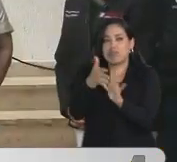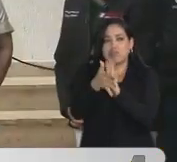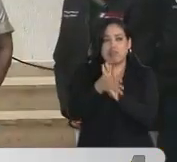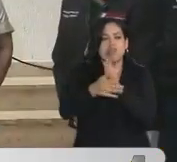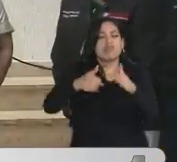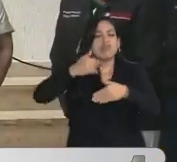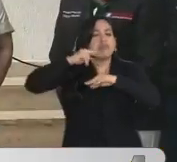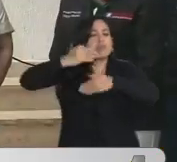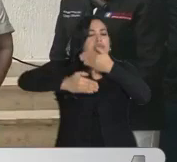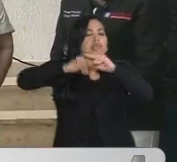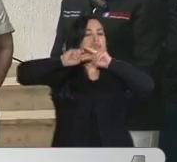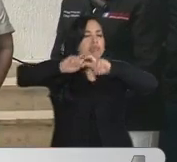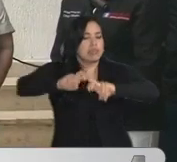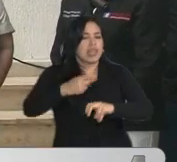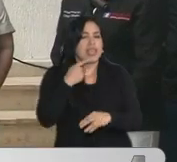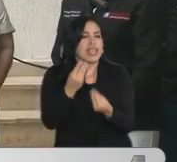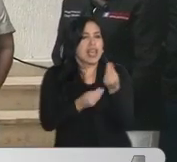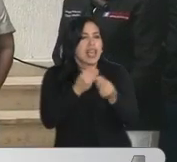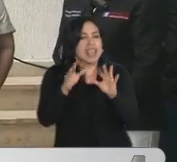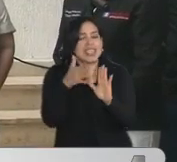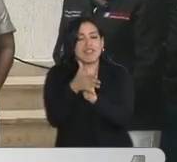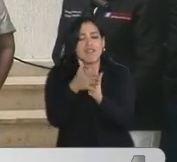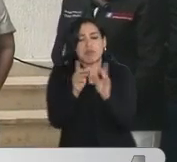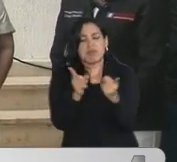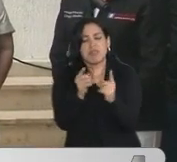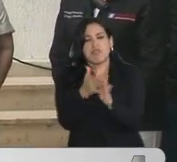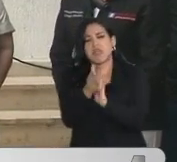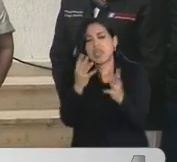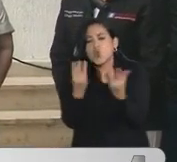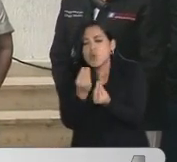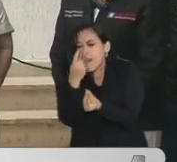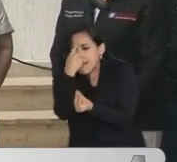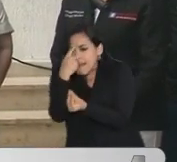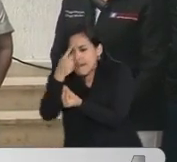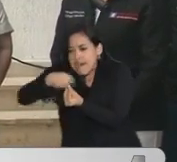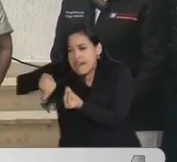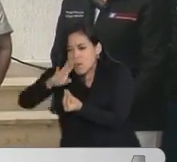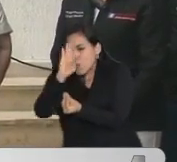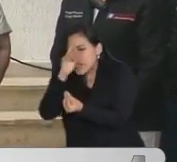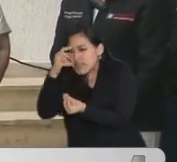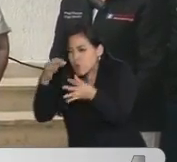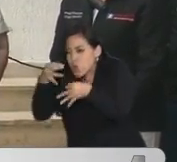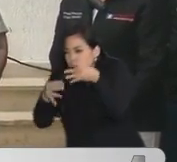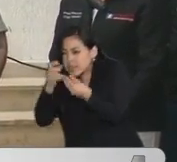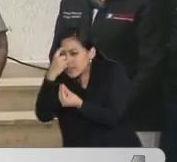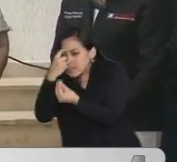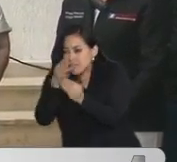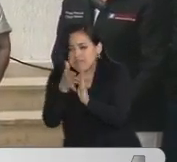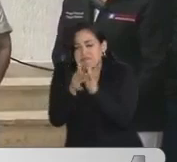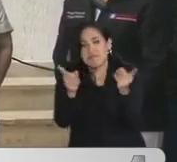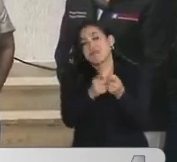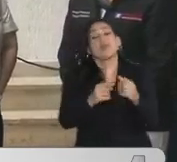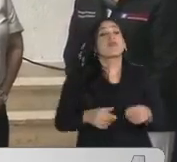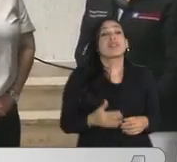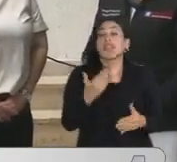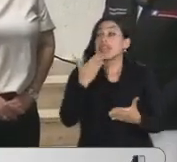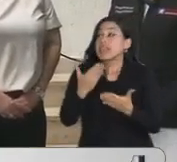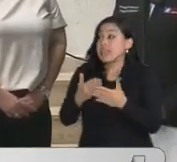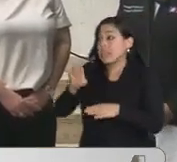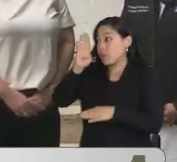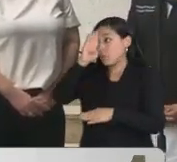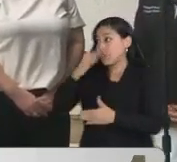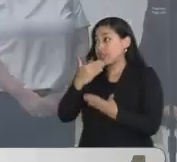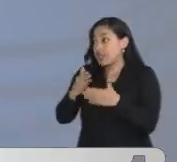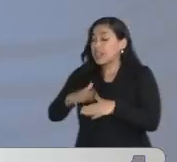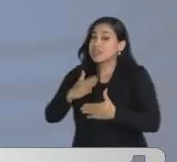avances en carácter informativo, de inteligencia y de policía judicial. Muchas gracias, mi general. Antes de